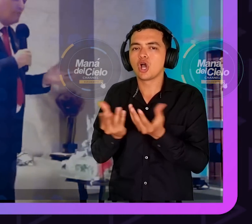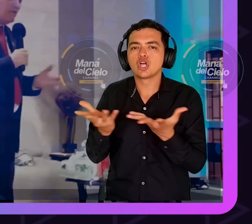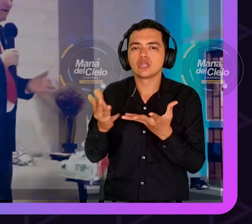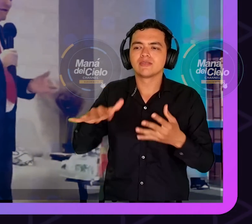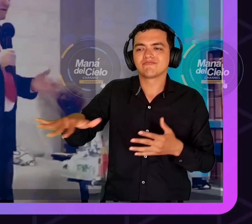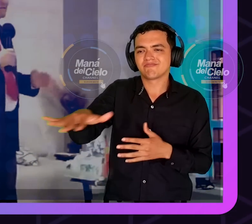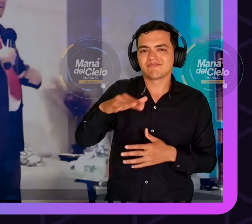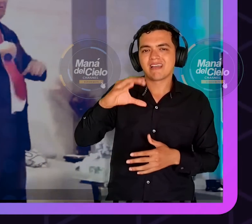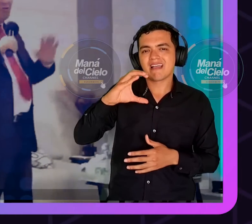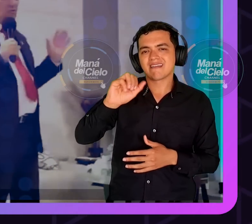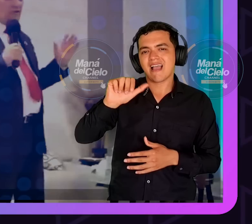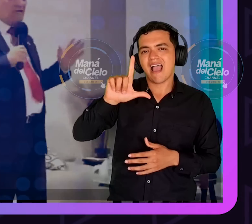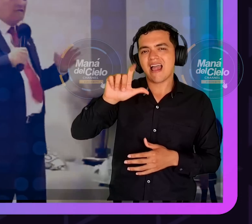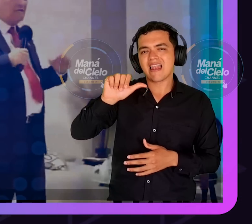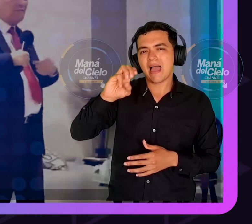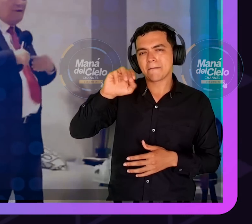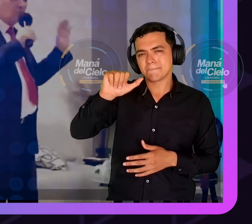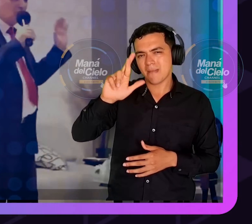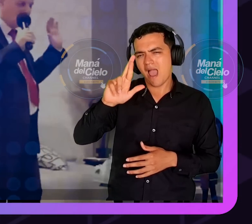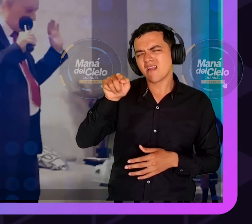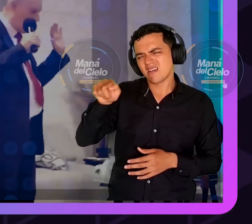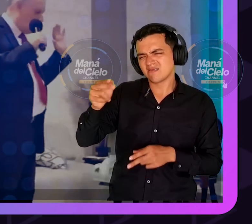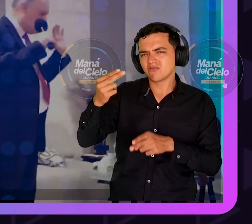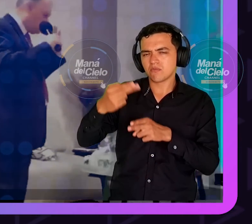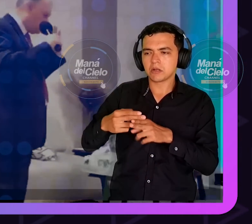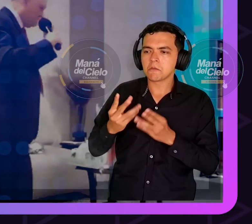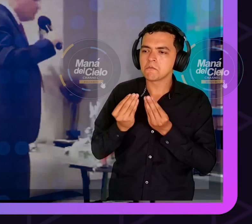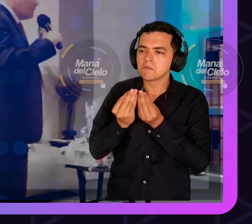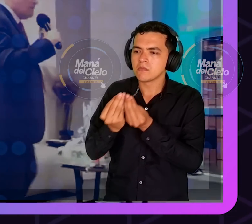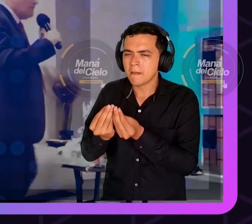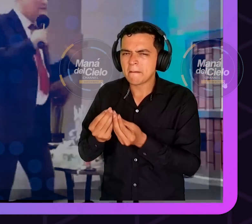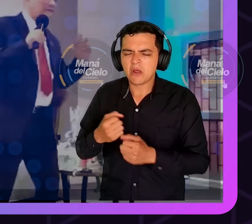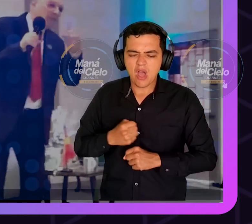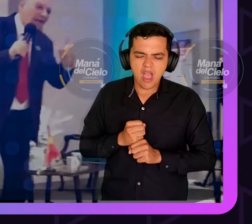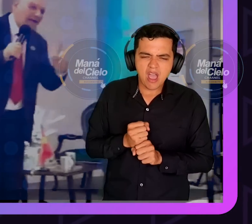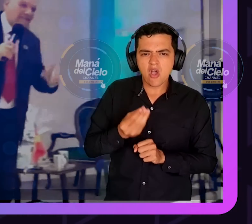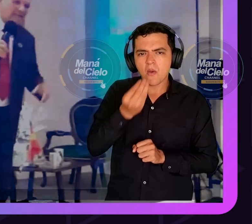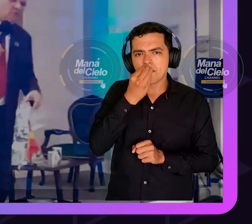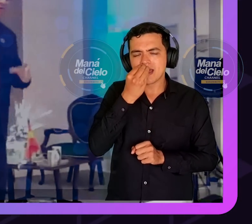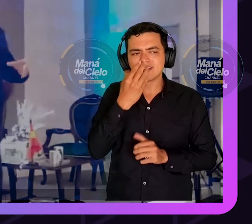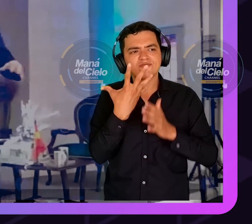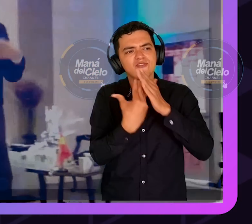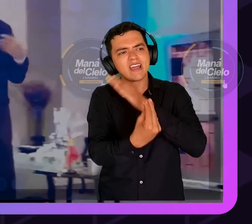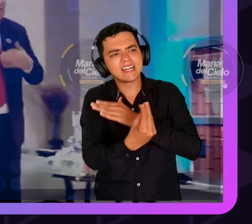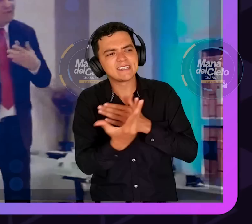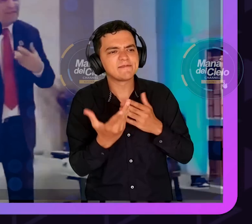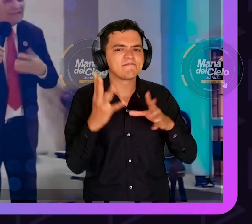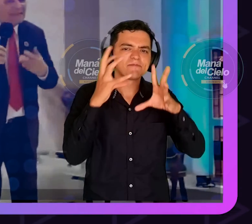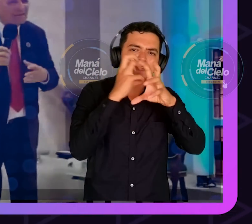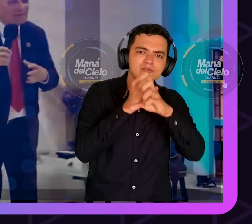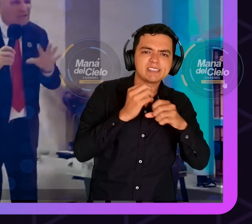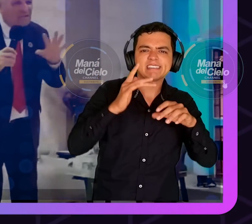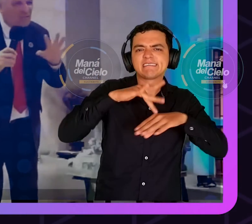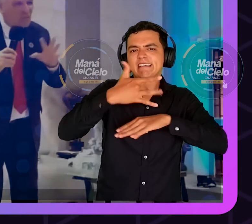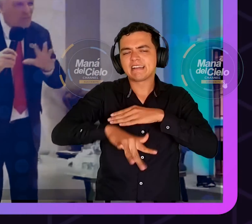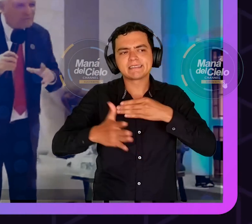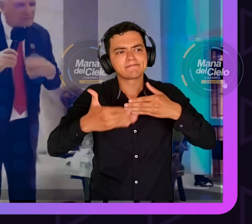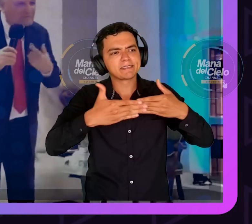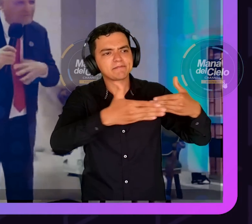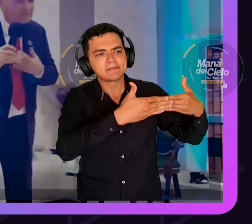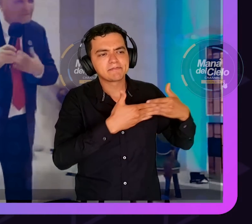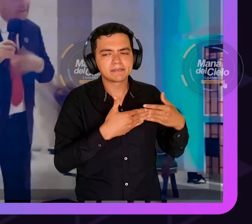no había... Estaba todo cerrado, así que... Fritos, fritos. Pero pasamos por una casa y viven muchachos tocando guitarra. Como tres o cuatro.